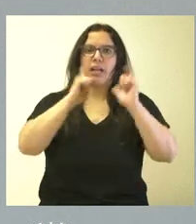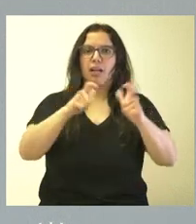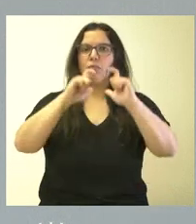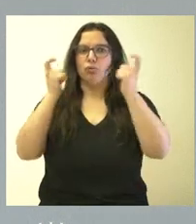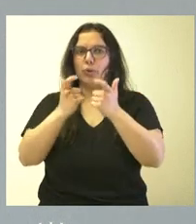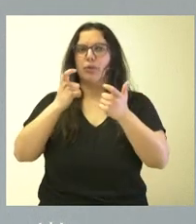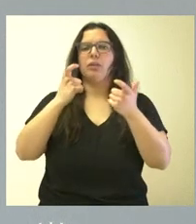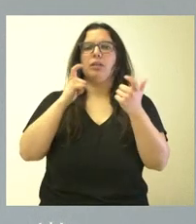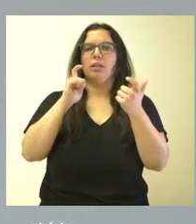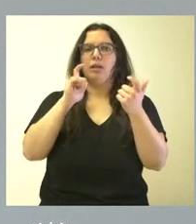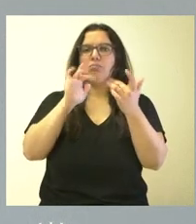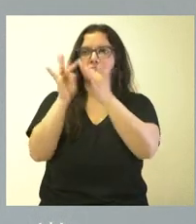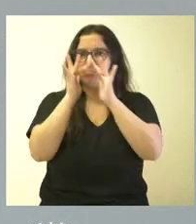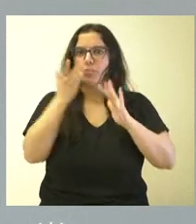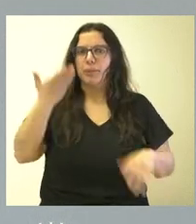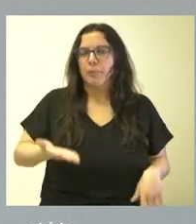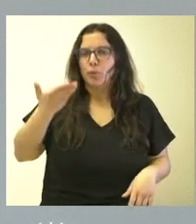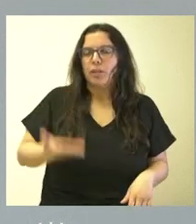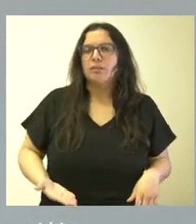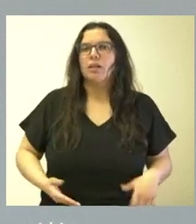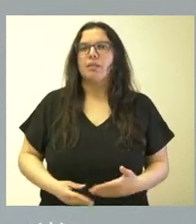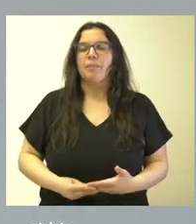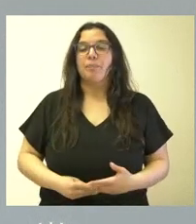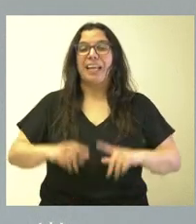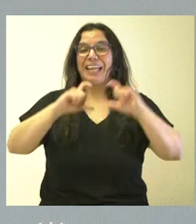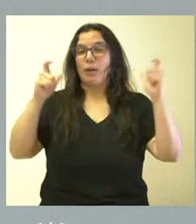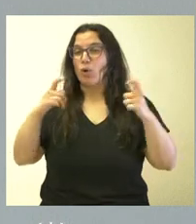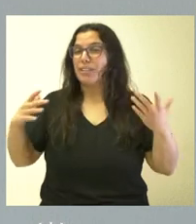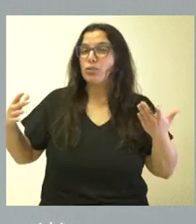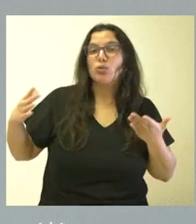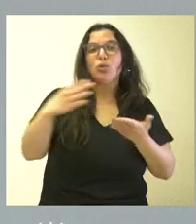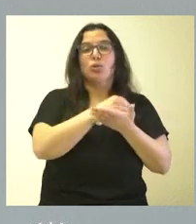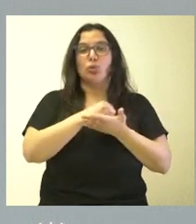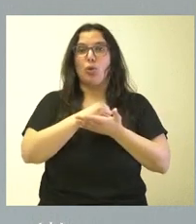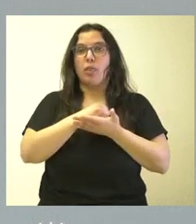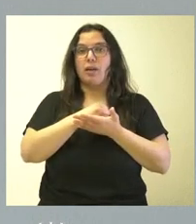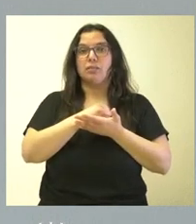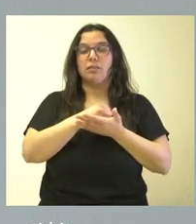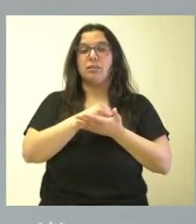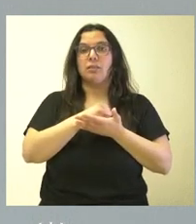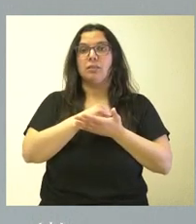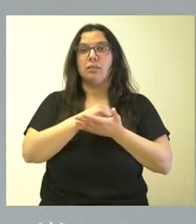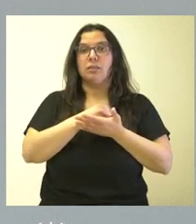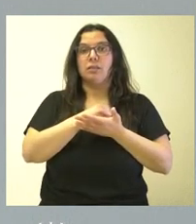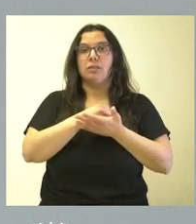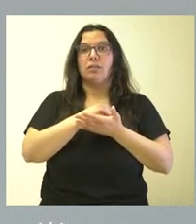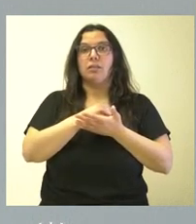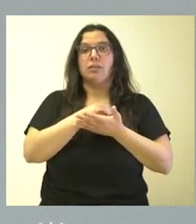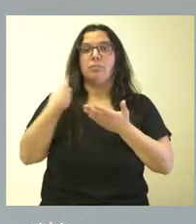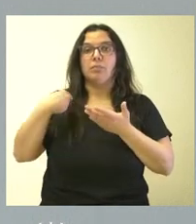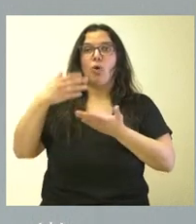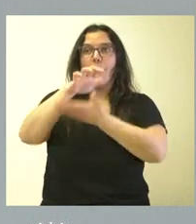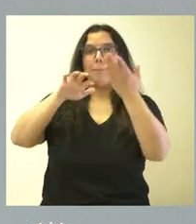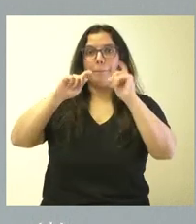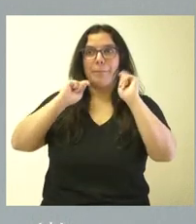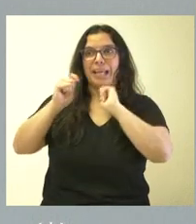reuniones. No siempre todas las reuniones que se llevan a cabo por partidarios de la Junta de Castilla y León. Luego llevan aparejadas una nota de prensa